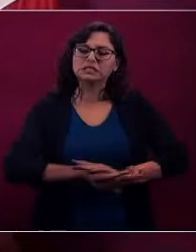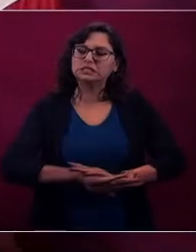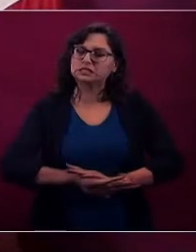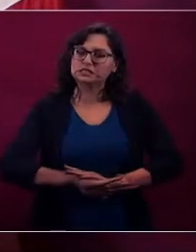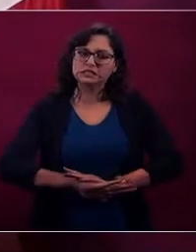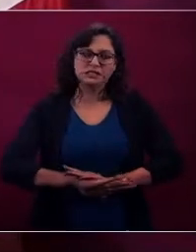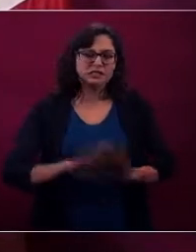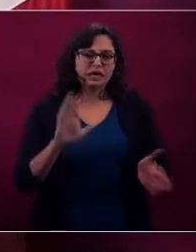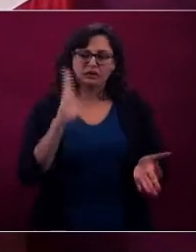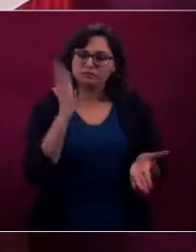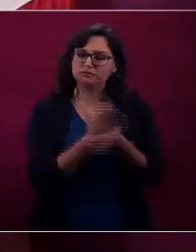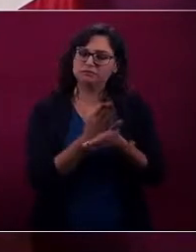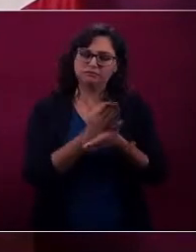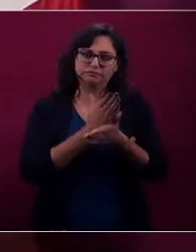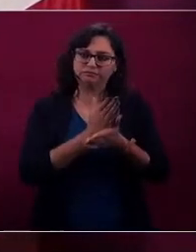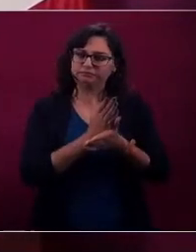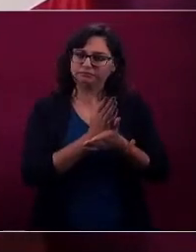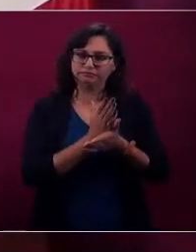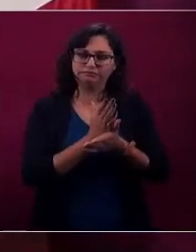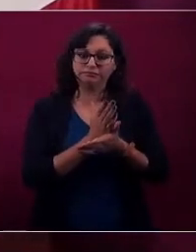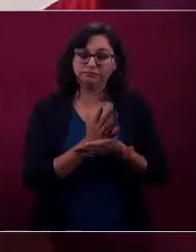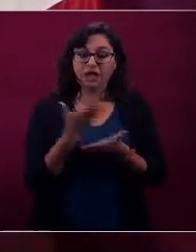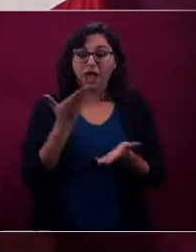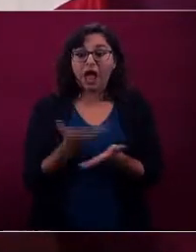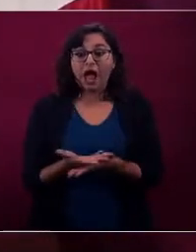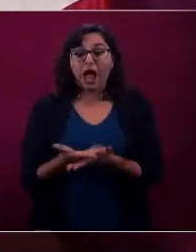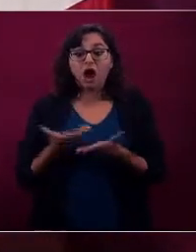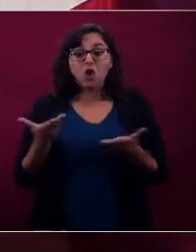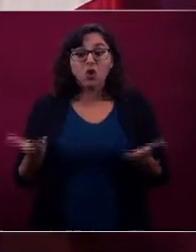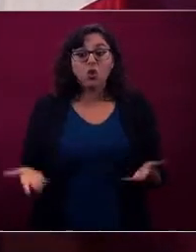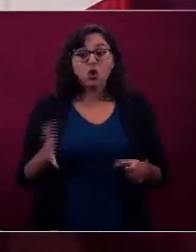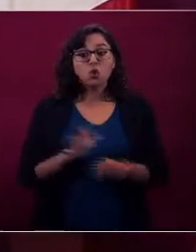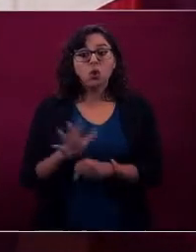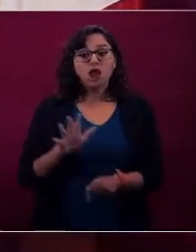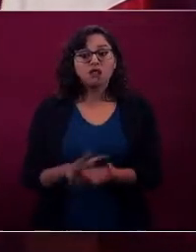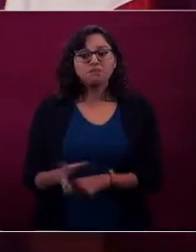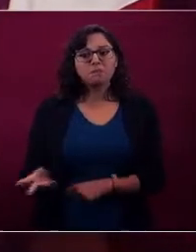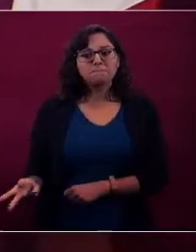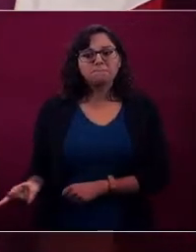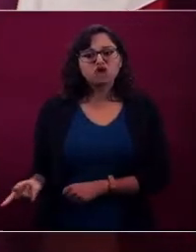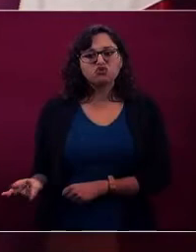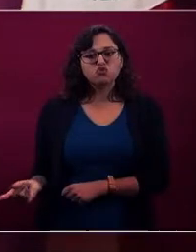optando más por los perros,